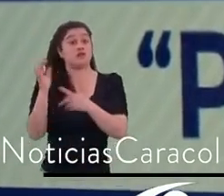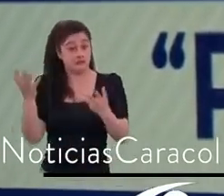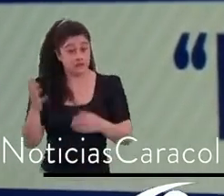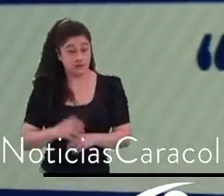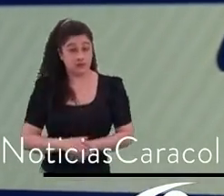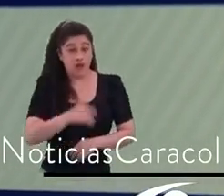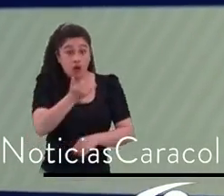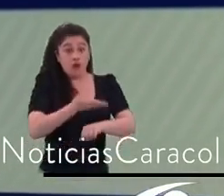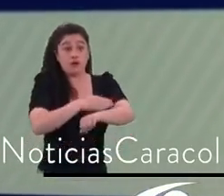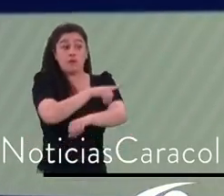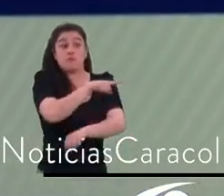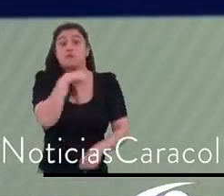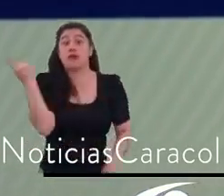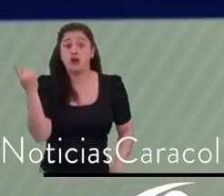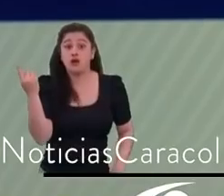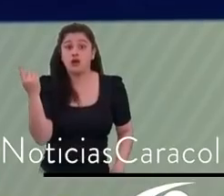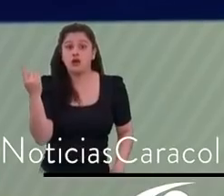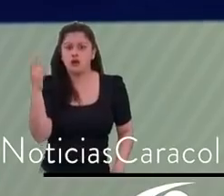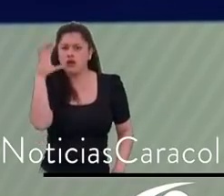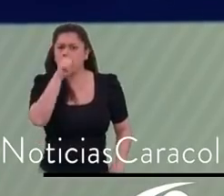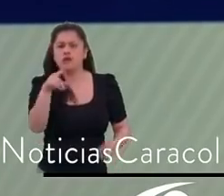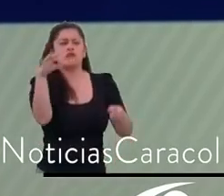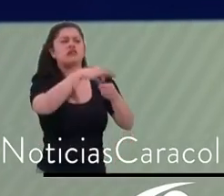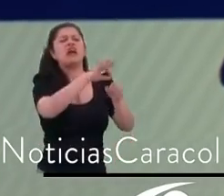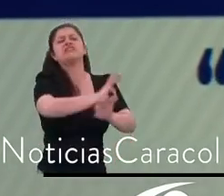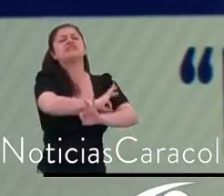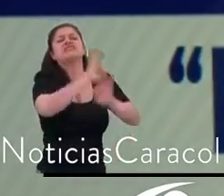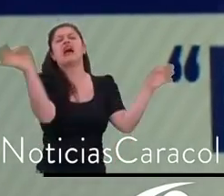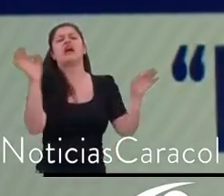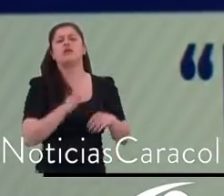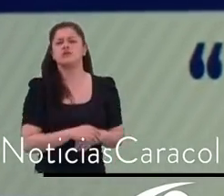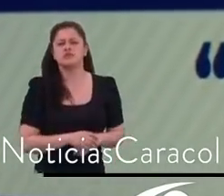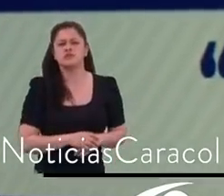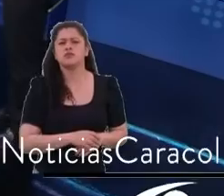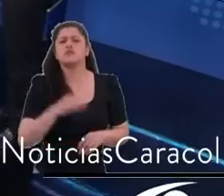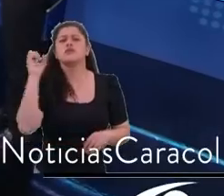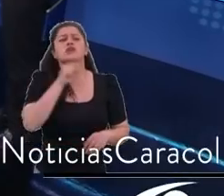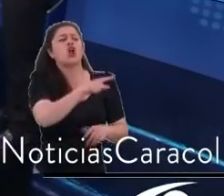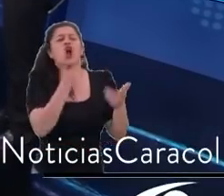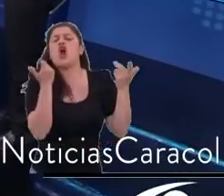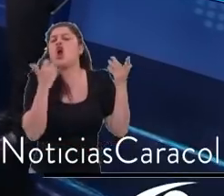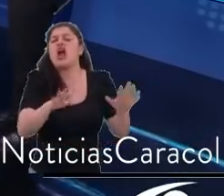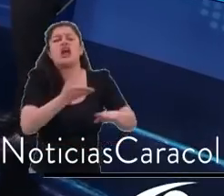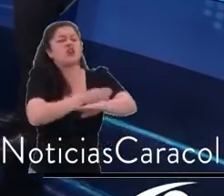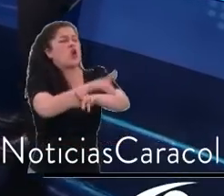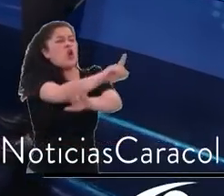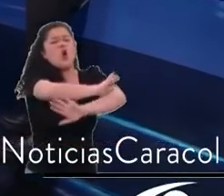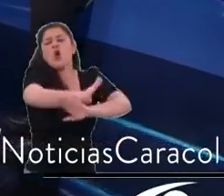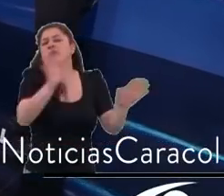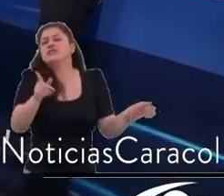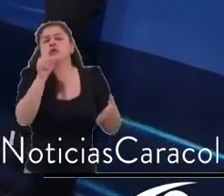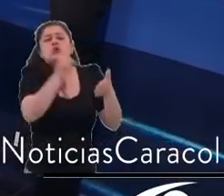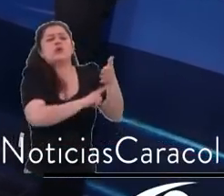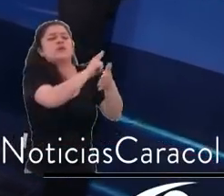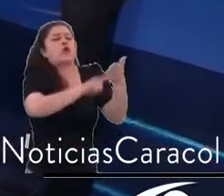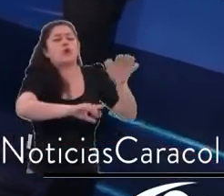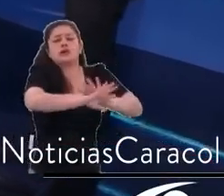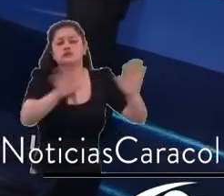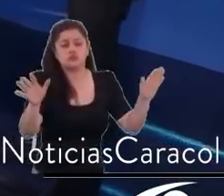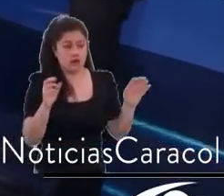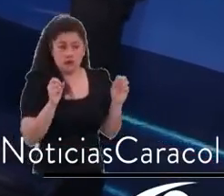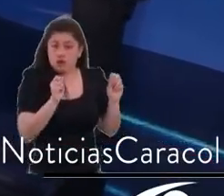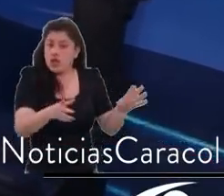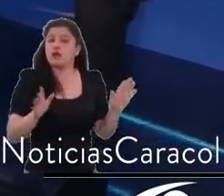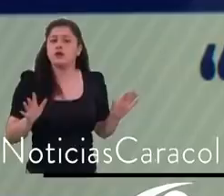no más Peñalosa, no más sus buses, no más depender de Transmilenio, no más volteo de tierras, que aquí todo el mundo ayuda a hacer vivienda digna y ciudad